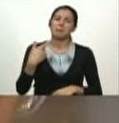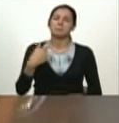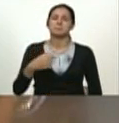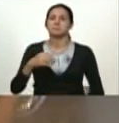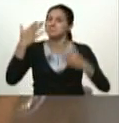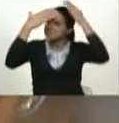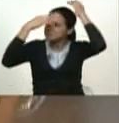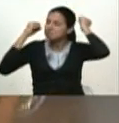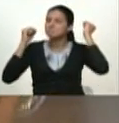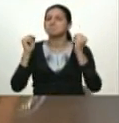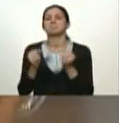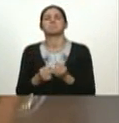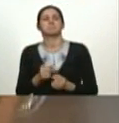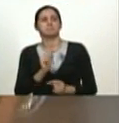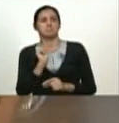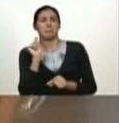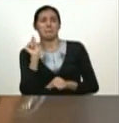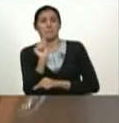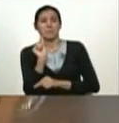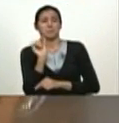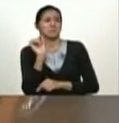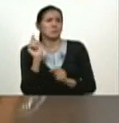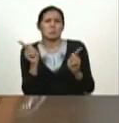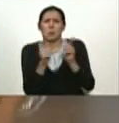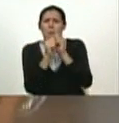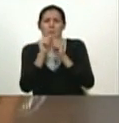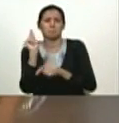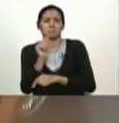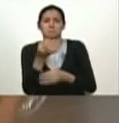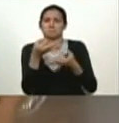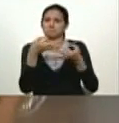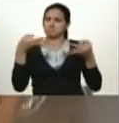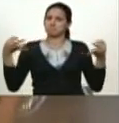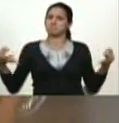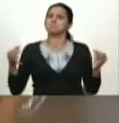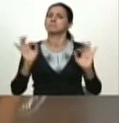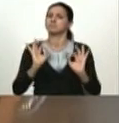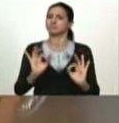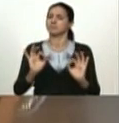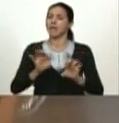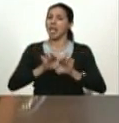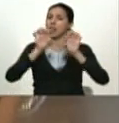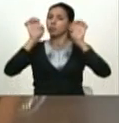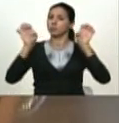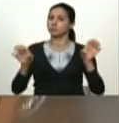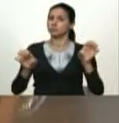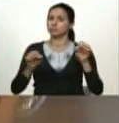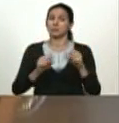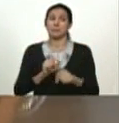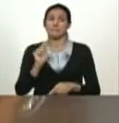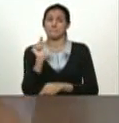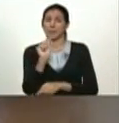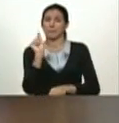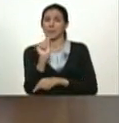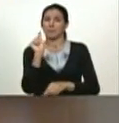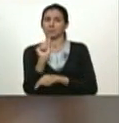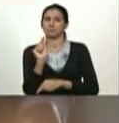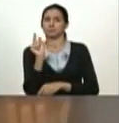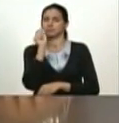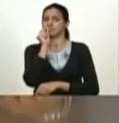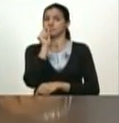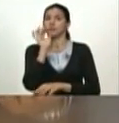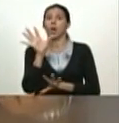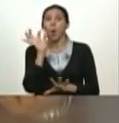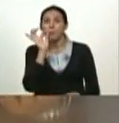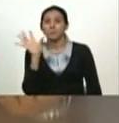esa muchacha se paró allí y le dijo cuatro cositas con decencia con altura eso sí fueron cuatro dardos y Macri de ese día no aparece